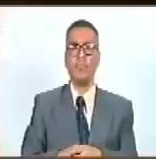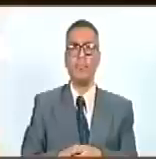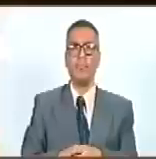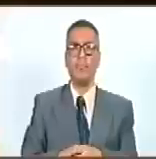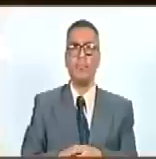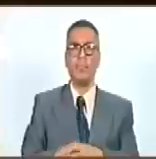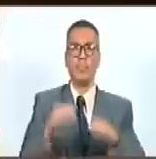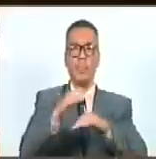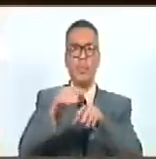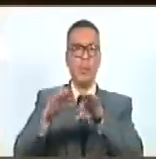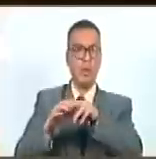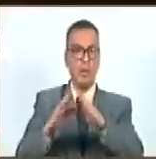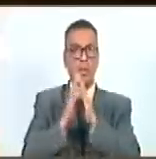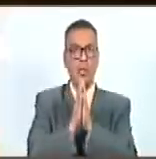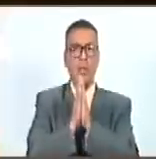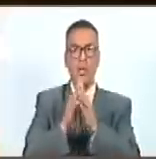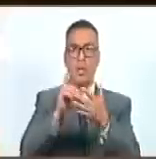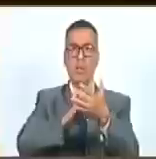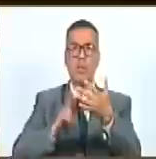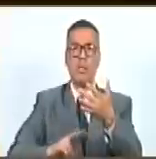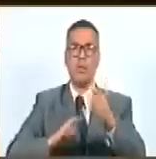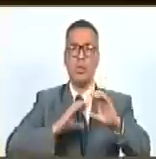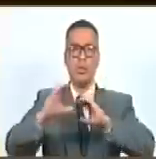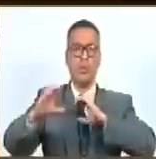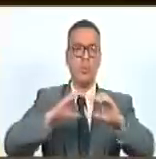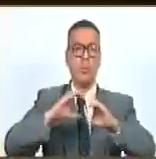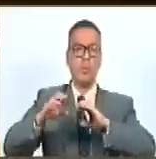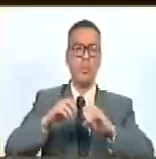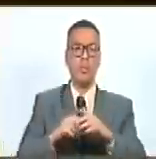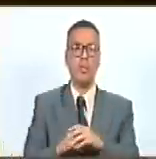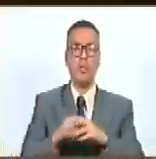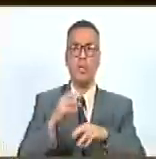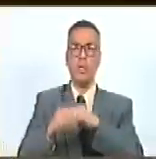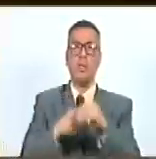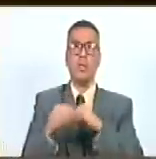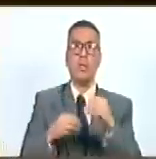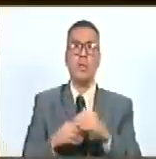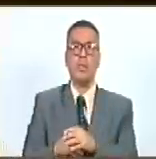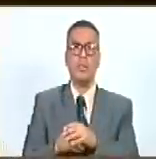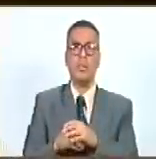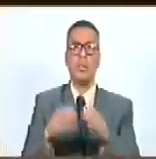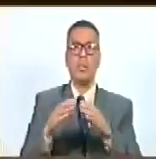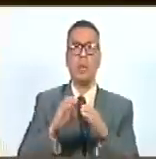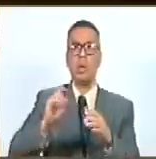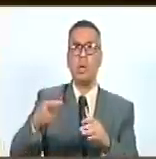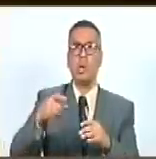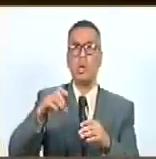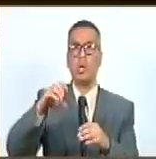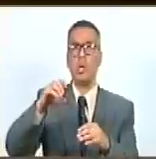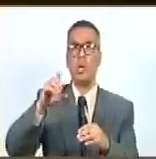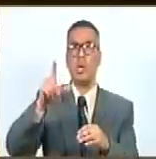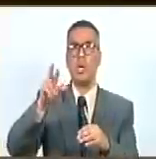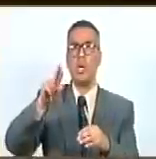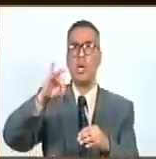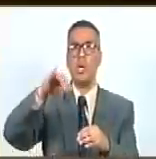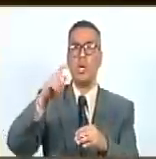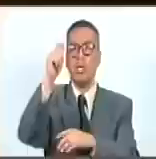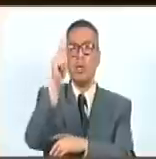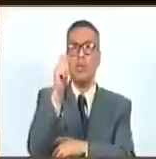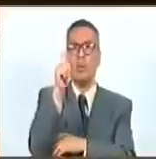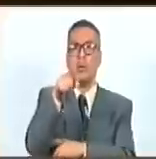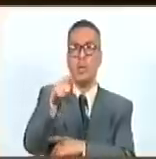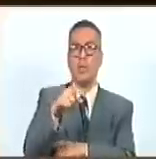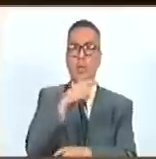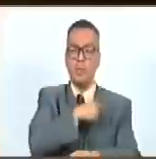Gracias, secretaria. Por favor, sirve de dar lectura a la comunicación suscrita por la ciudadana Gloria Flores Schneider, diputada y